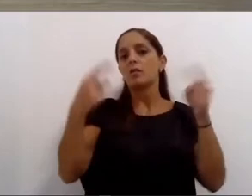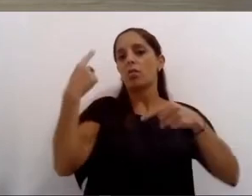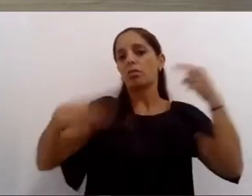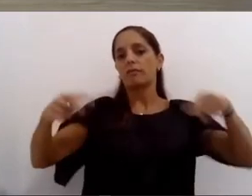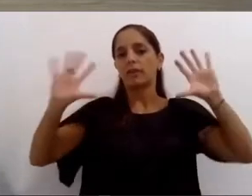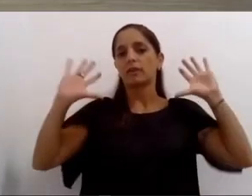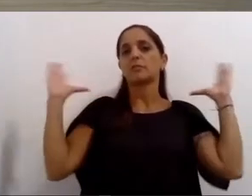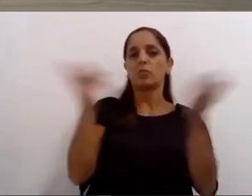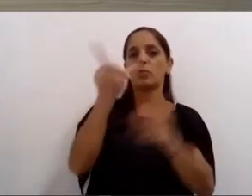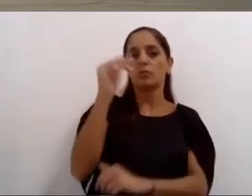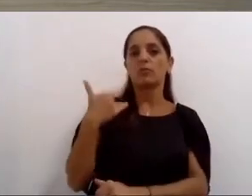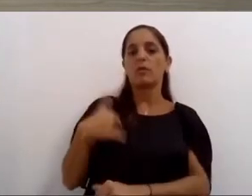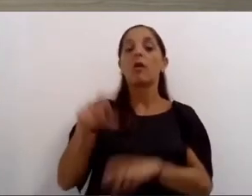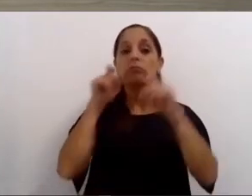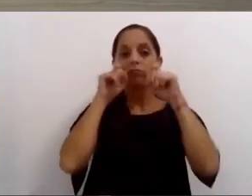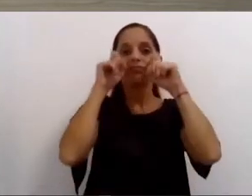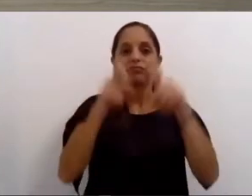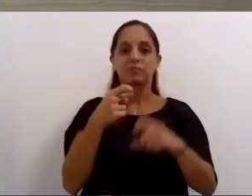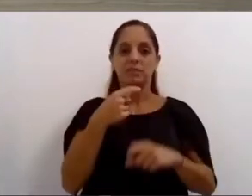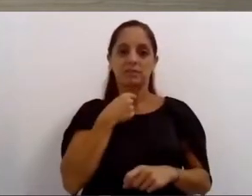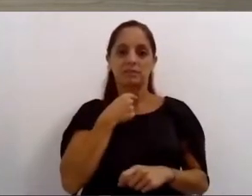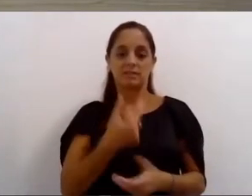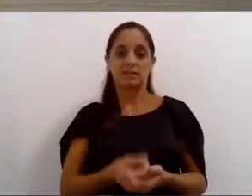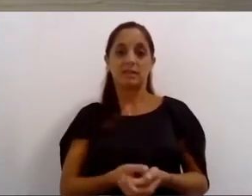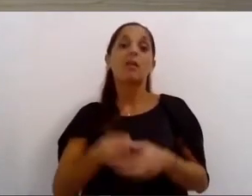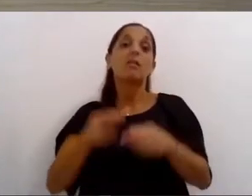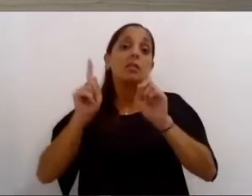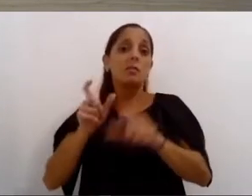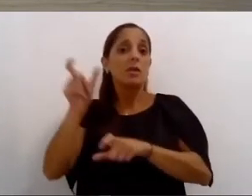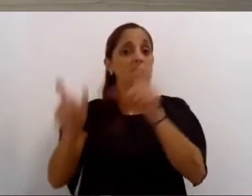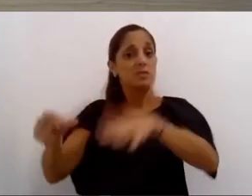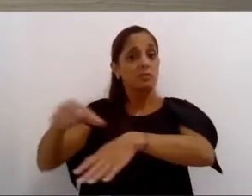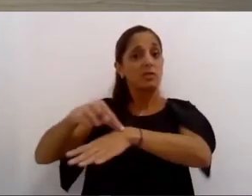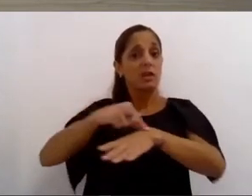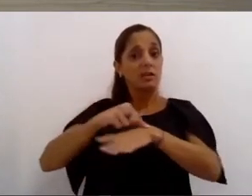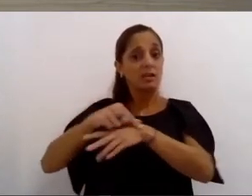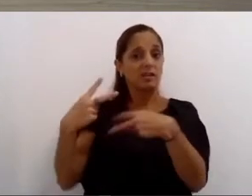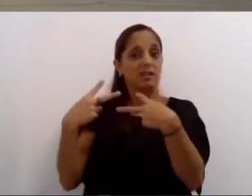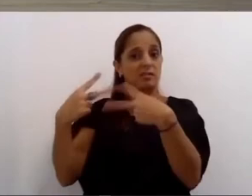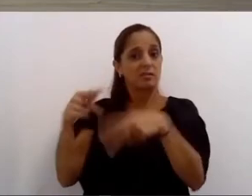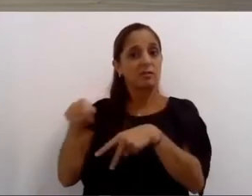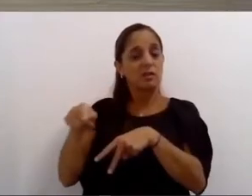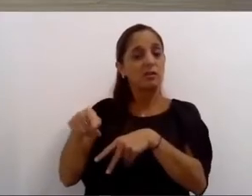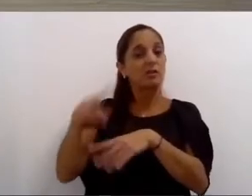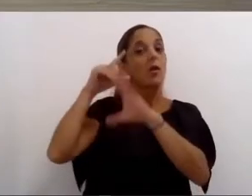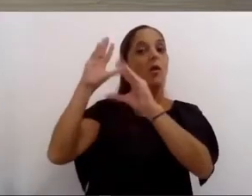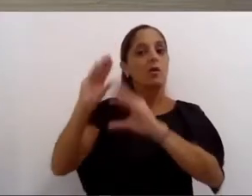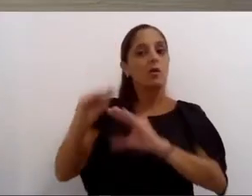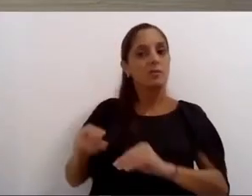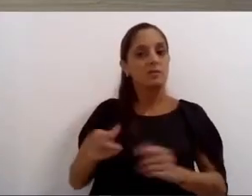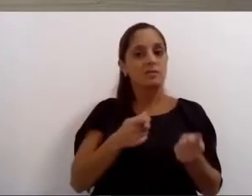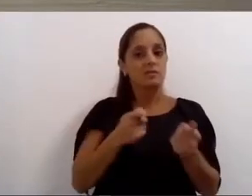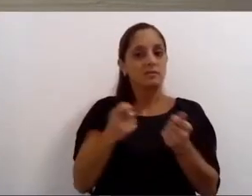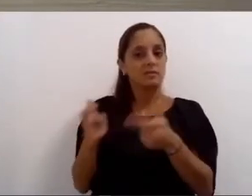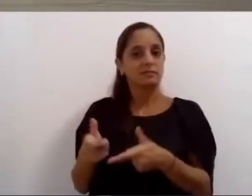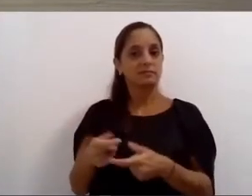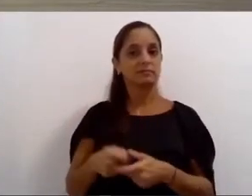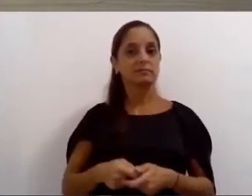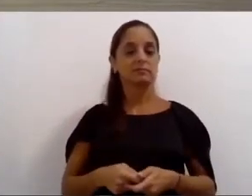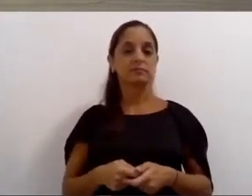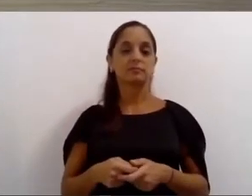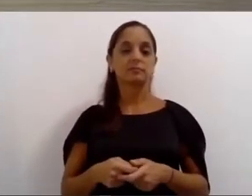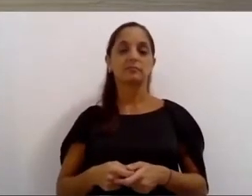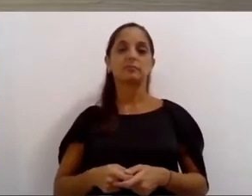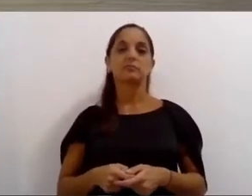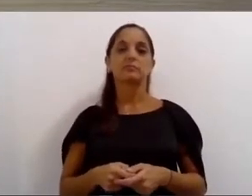dimos pasos en profesionalizar la tarea de los guías turísticos a partir de la sanción de una ordenanza que este consejo acompañó y